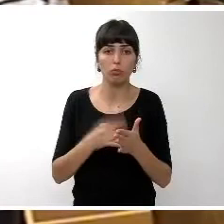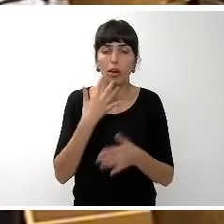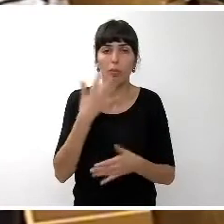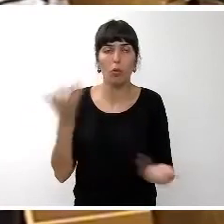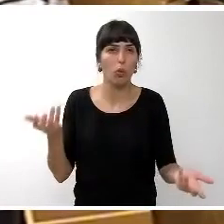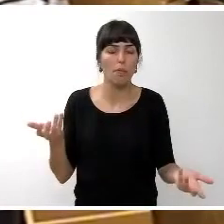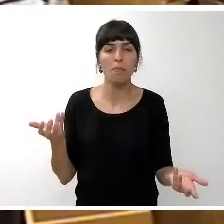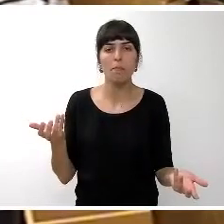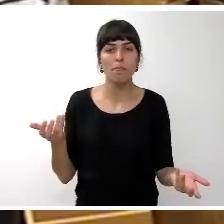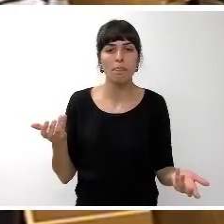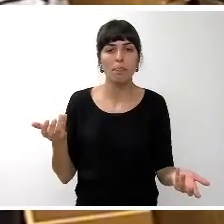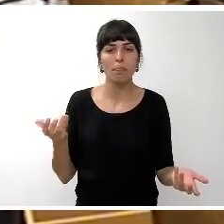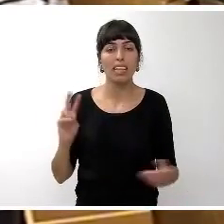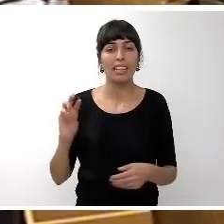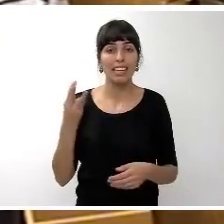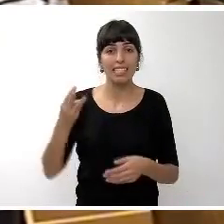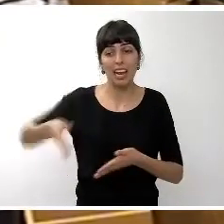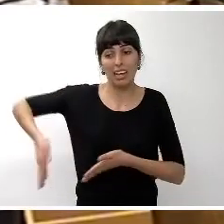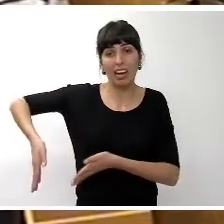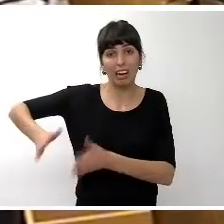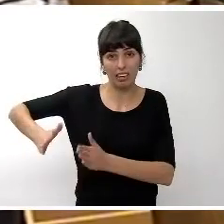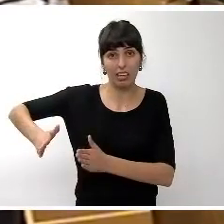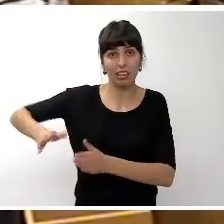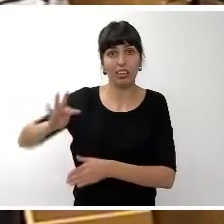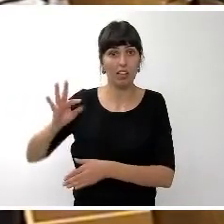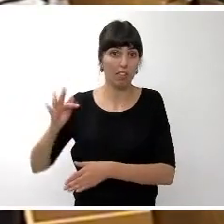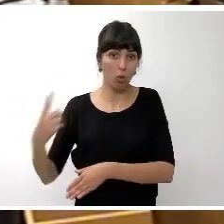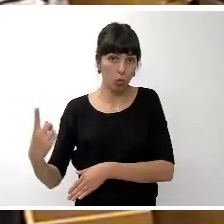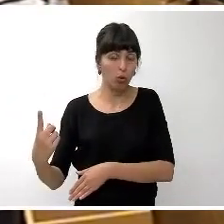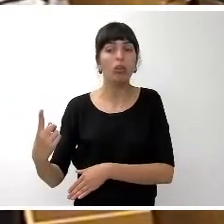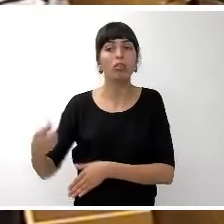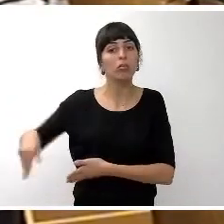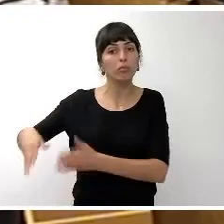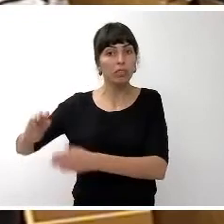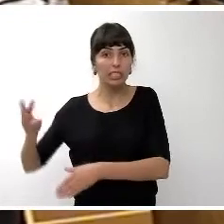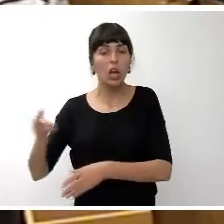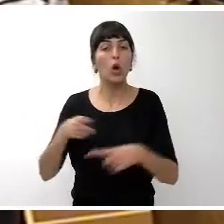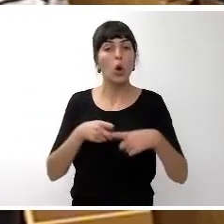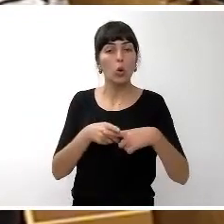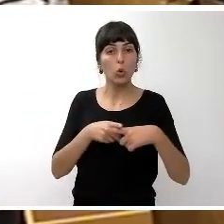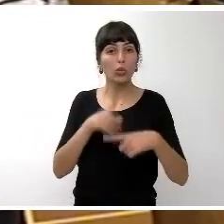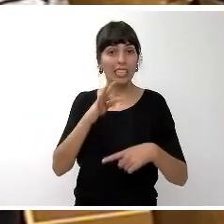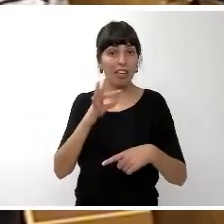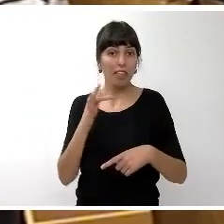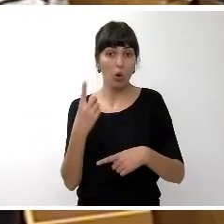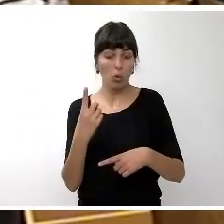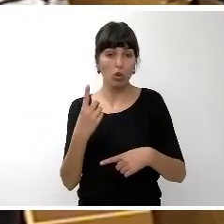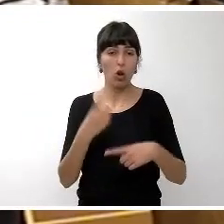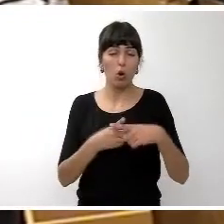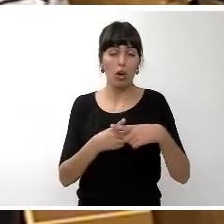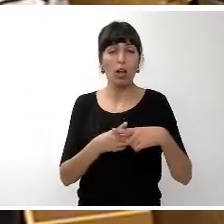puede ser para el tercer carril de la TF1 la mejora del cruce en la TF1 también de